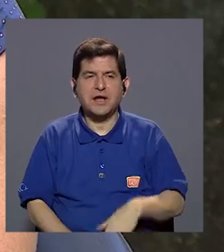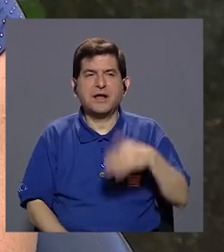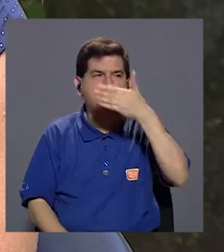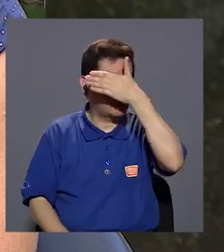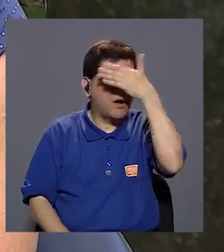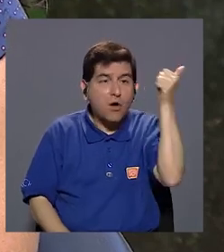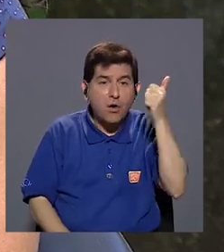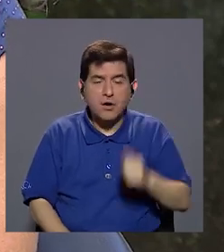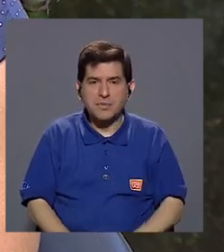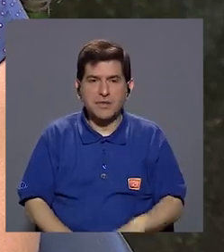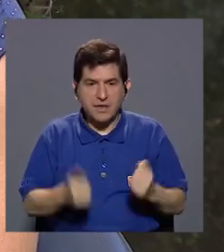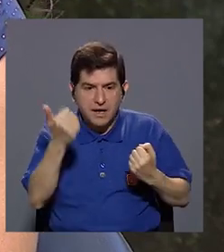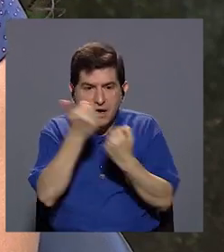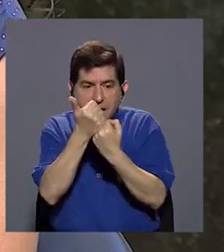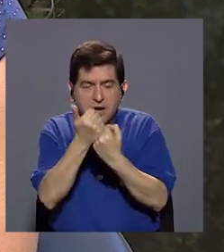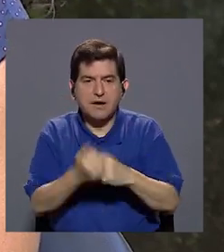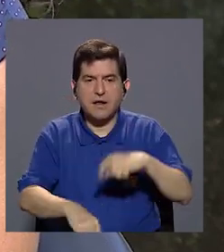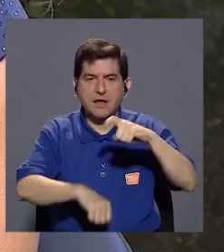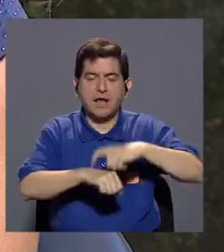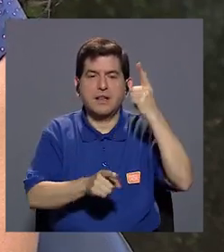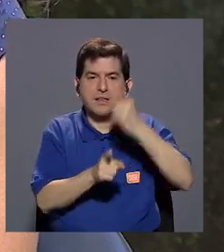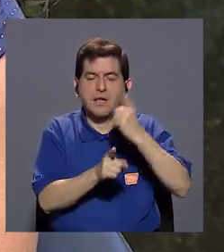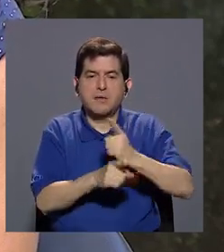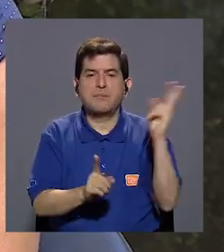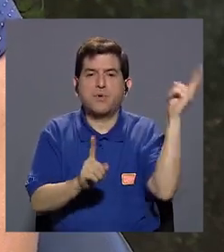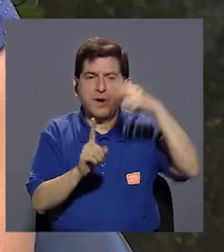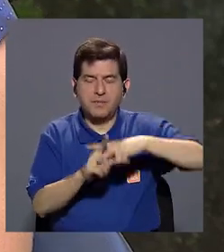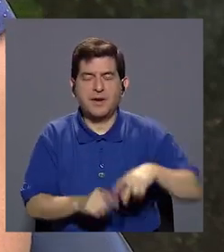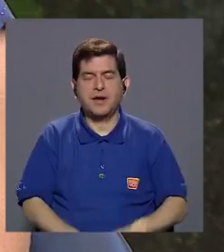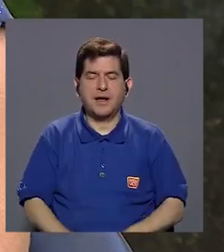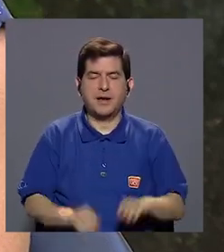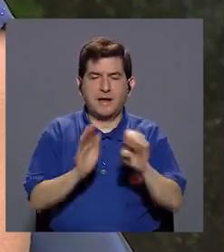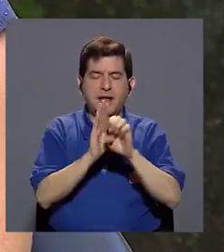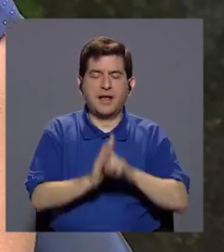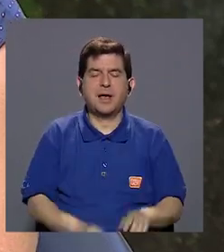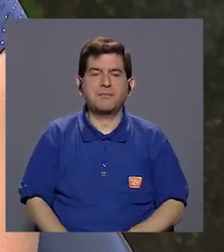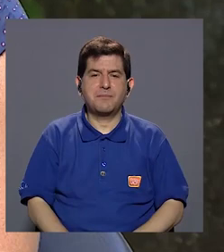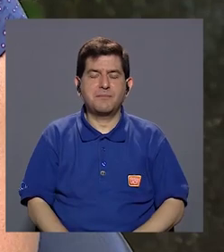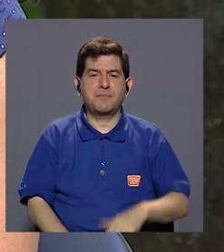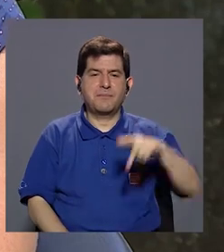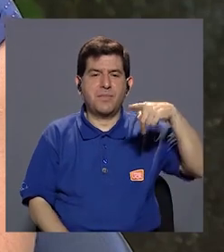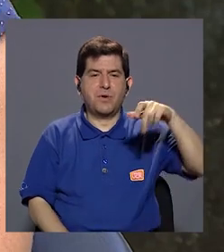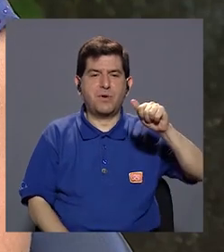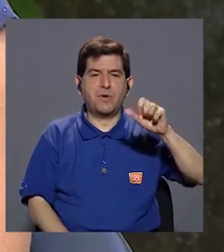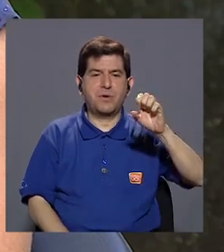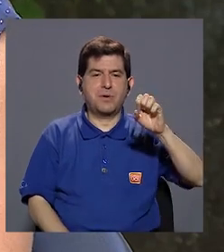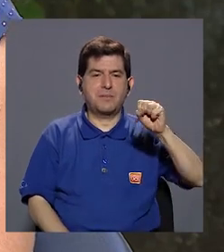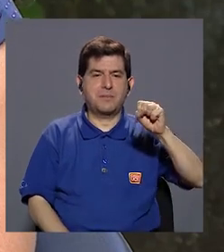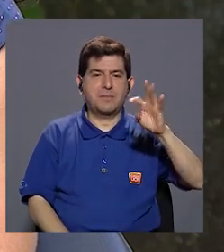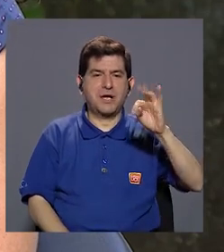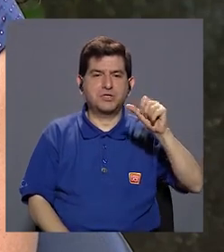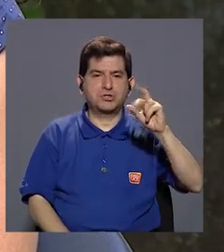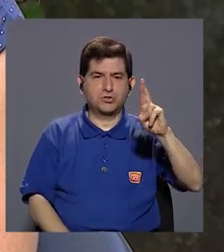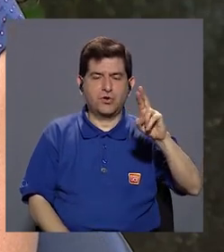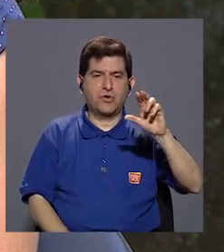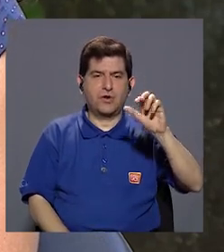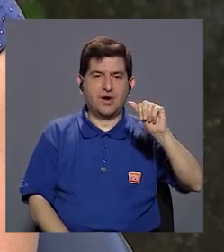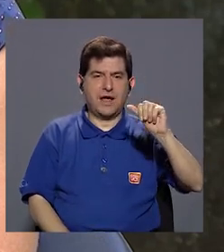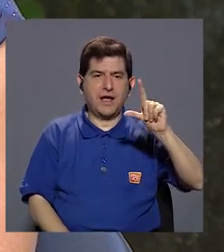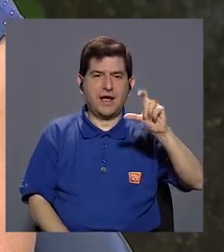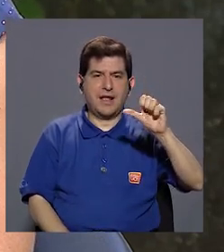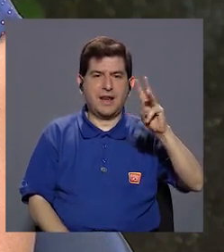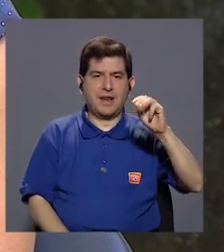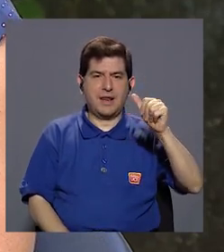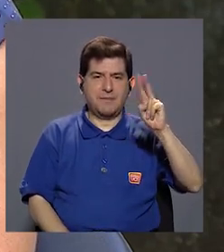refuerzos y de ponerlos en los tiempos adecuados. Por ejemplo, el pastor alemán, el Rottweiler, son razas